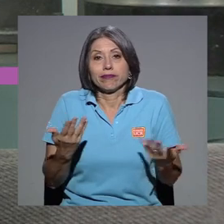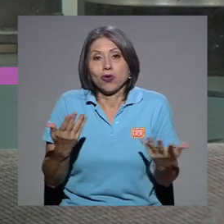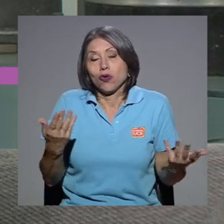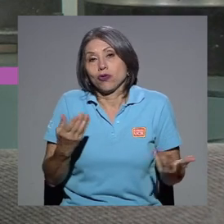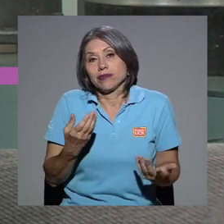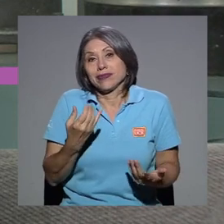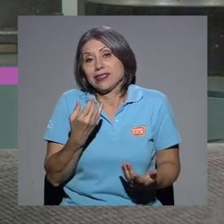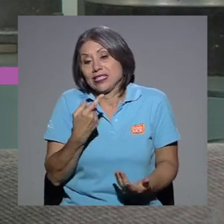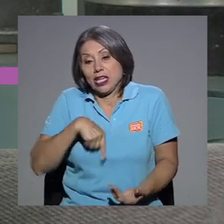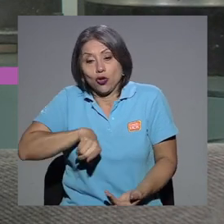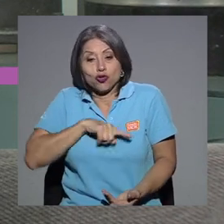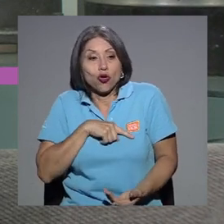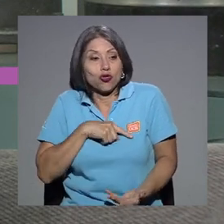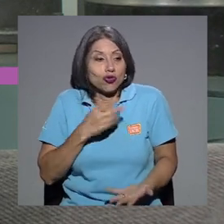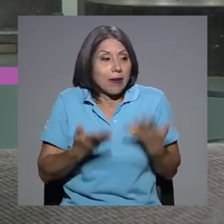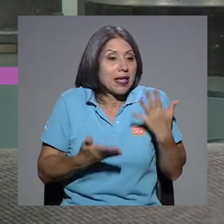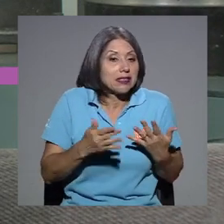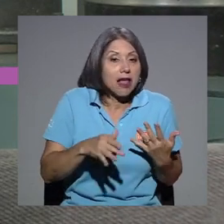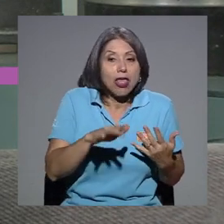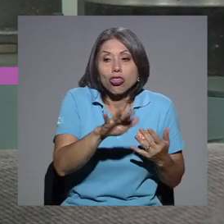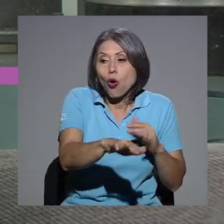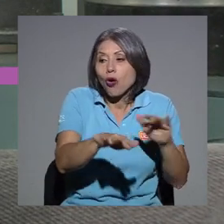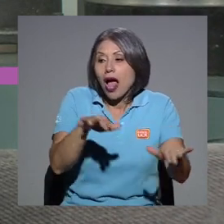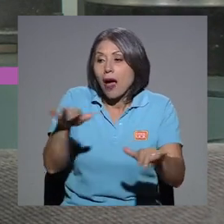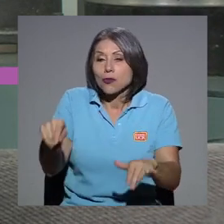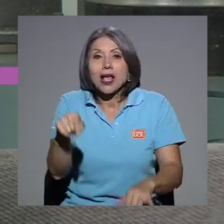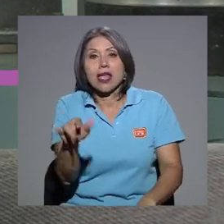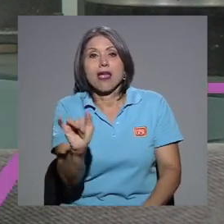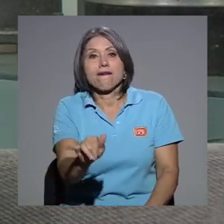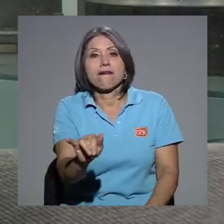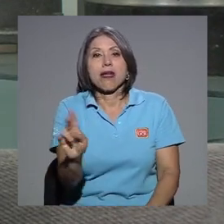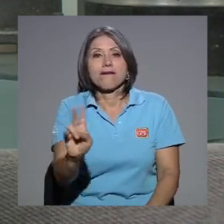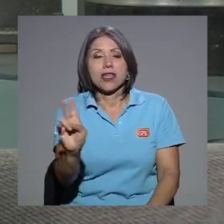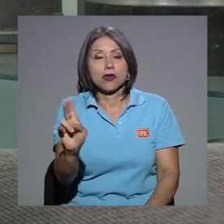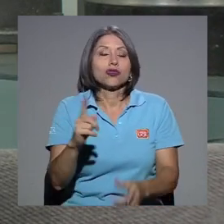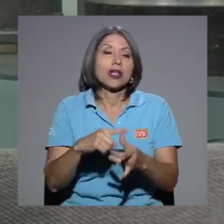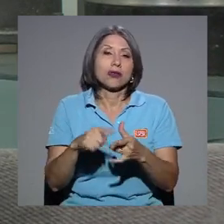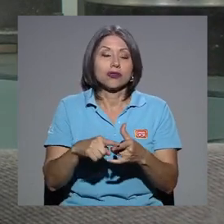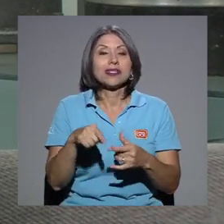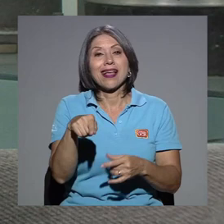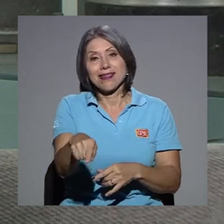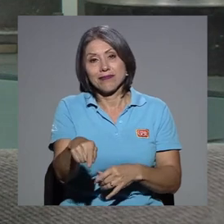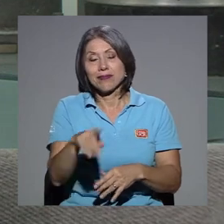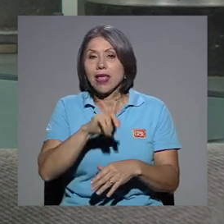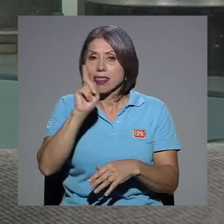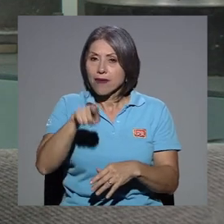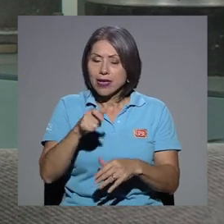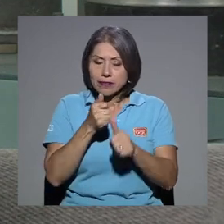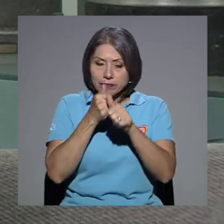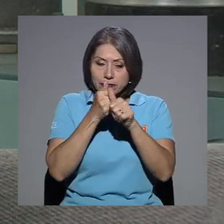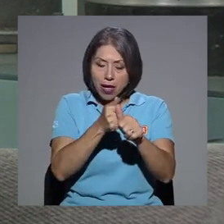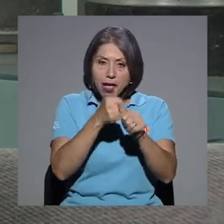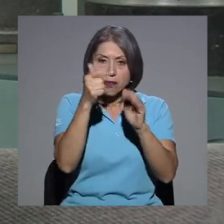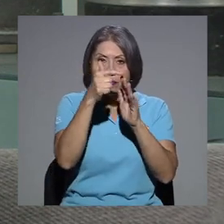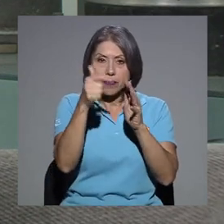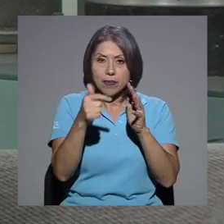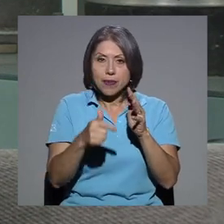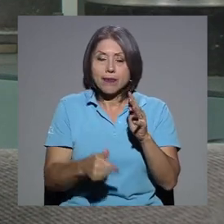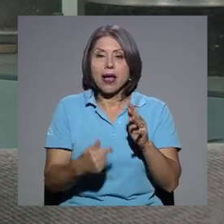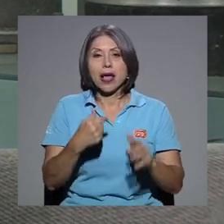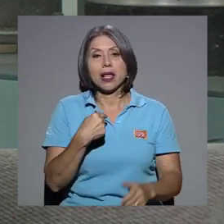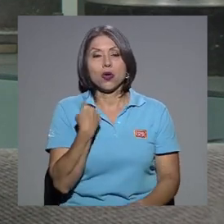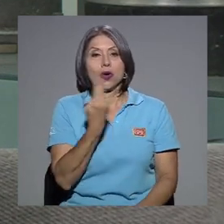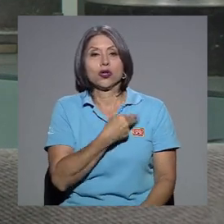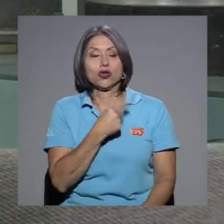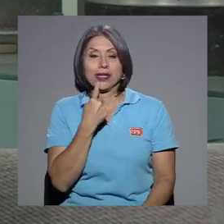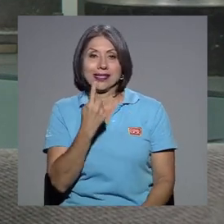nos tocamos alguna superficie donde estuviera el virus. Entonces, de ahí, todas estas medidas que estamos diciendo, que se